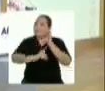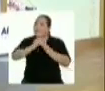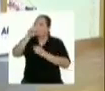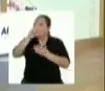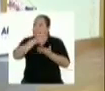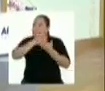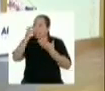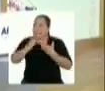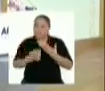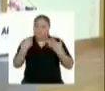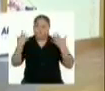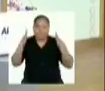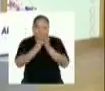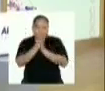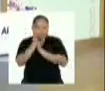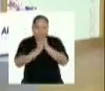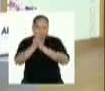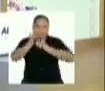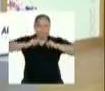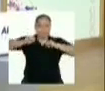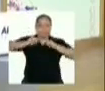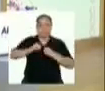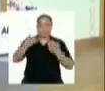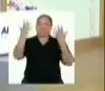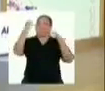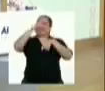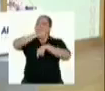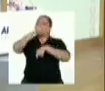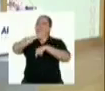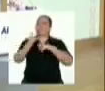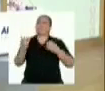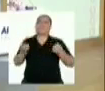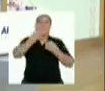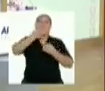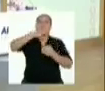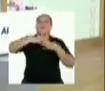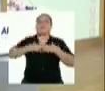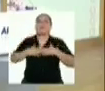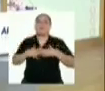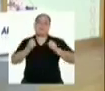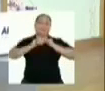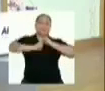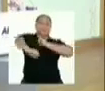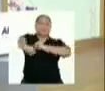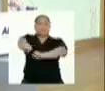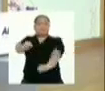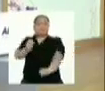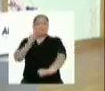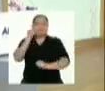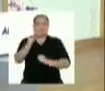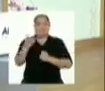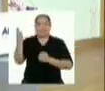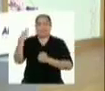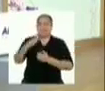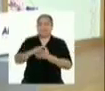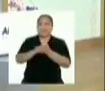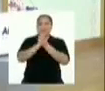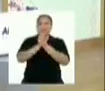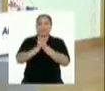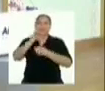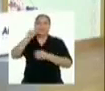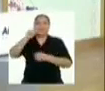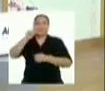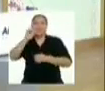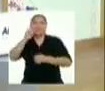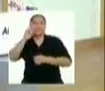su proyecto? ¿Están con ganas de hacer algo de ejercicio? Pues es momento de entrar en calor y desestresarnos un poco. Vamos con nuestras amigas y